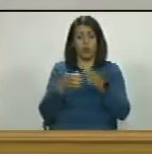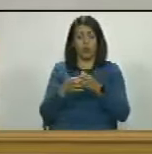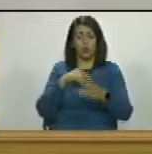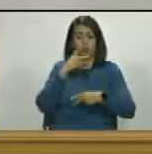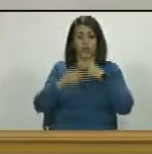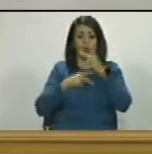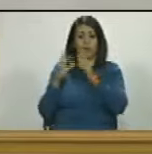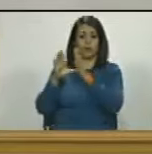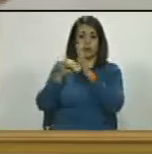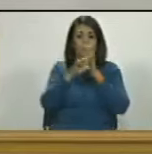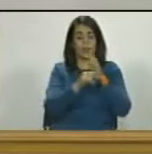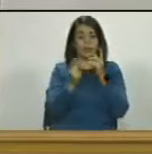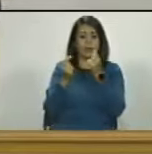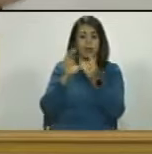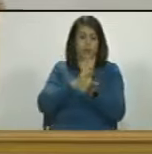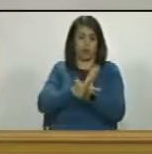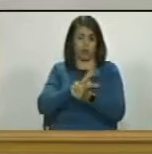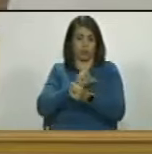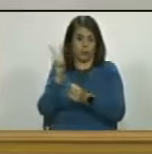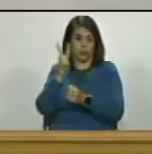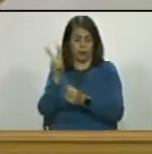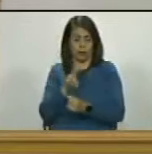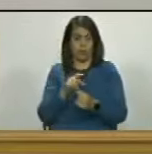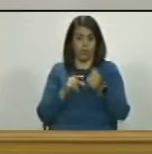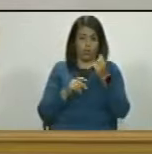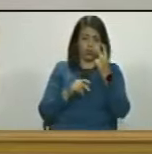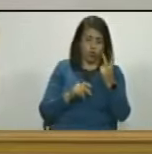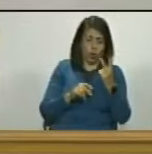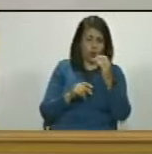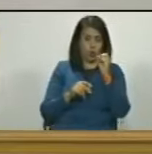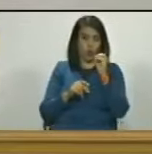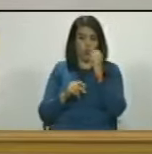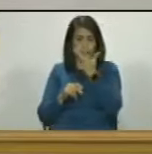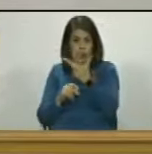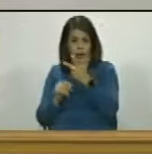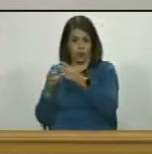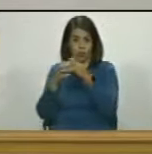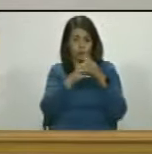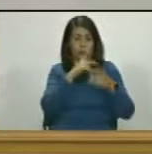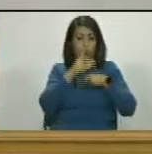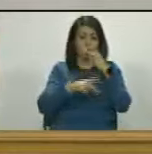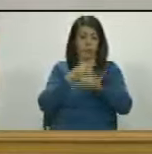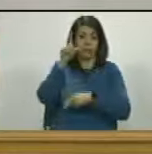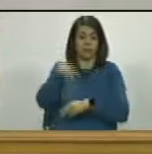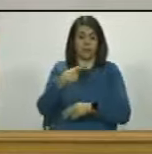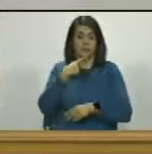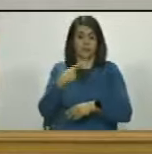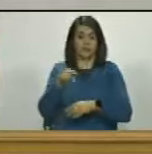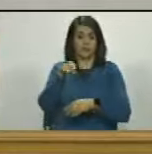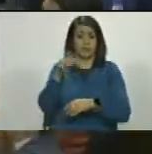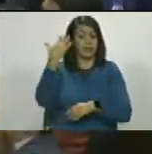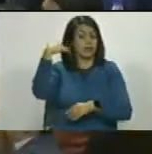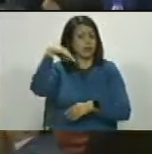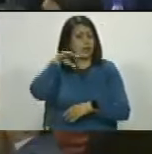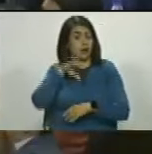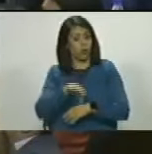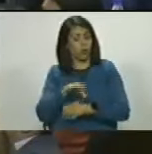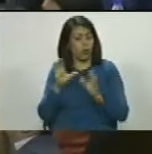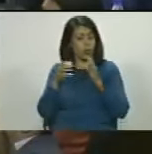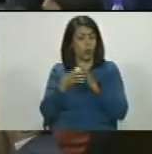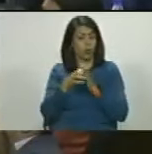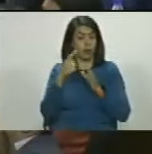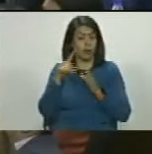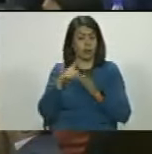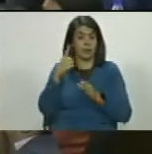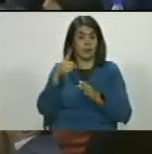político robarse un dinero de Venezuela o dos o tres partidos políticos y al mismo tiempo ser supuestamente un partido